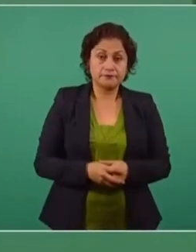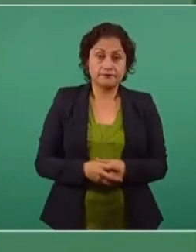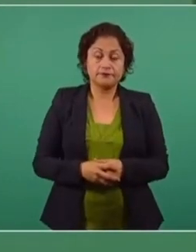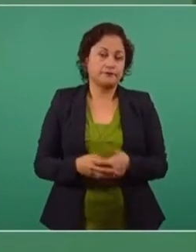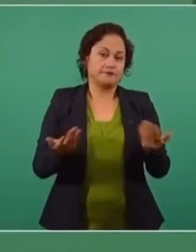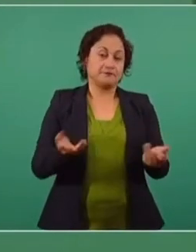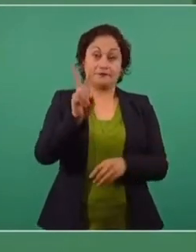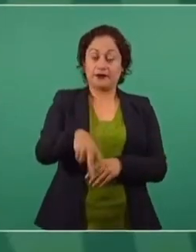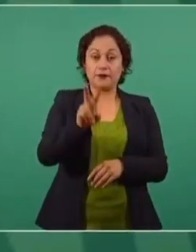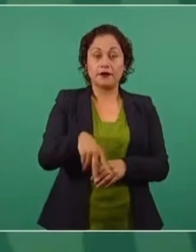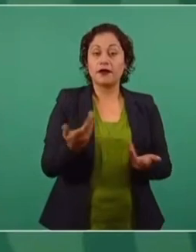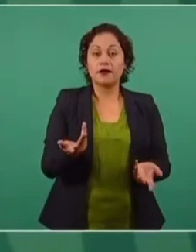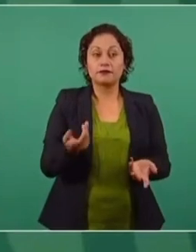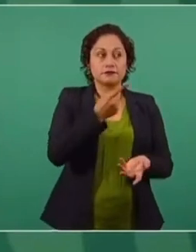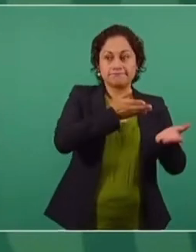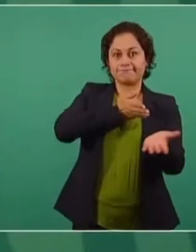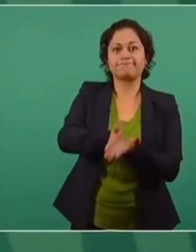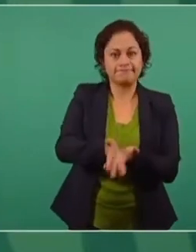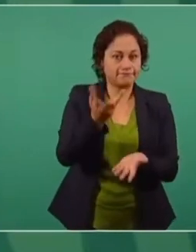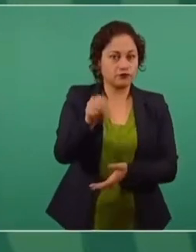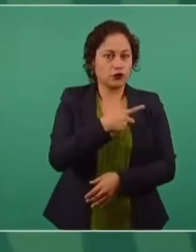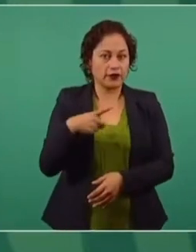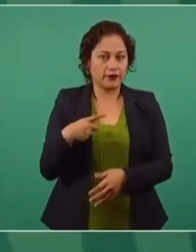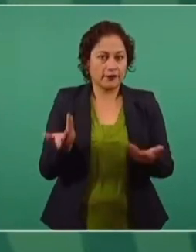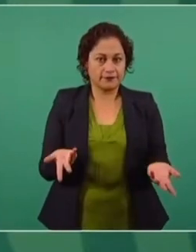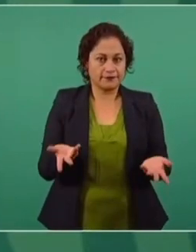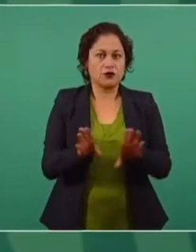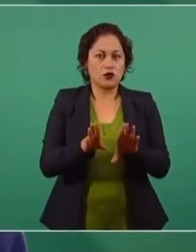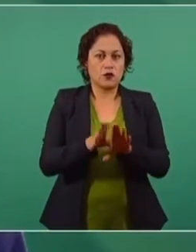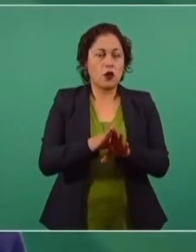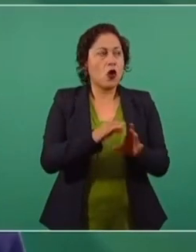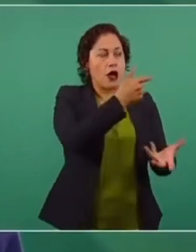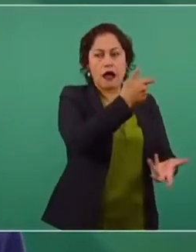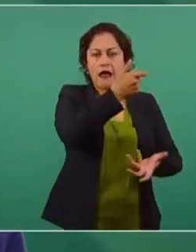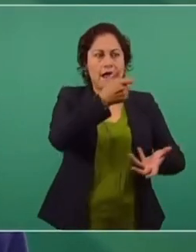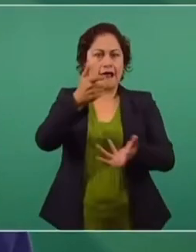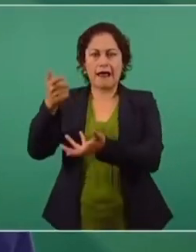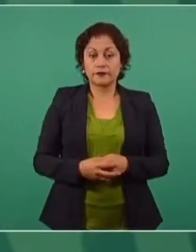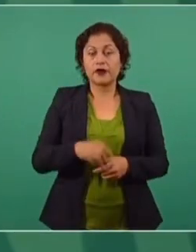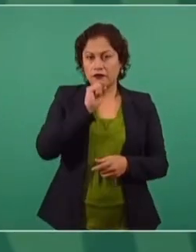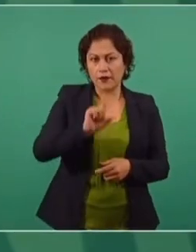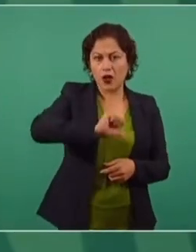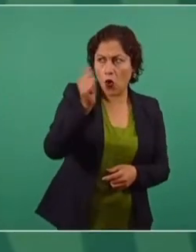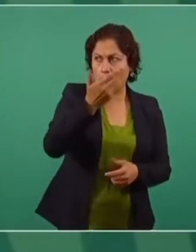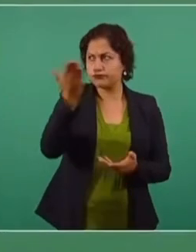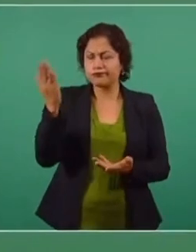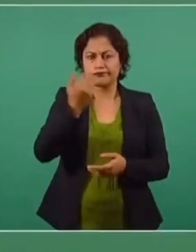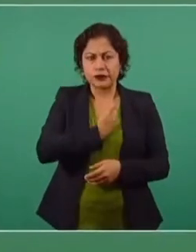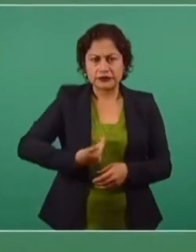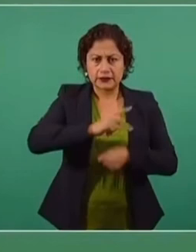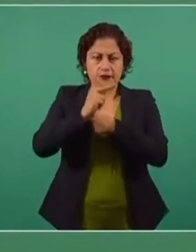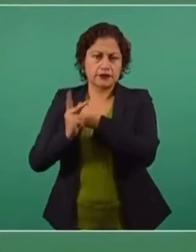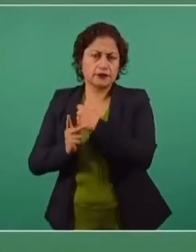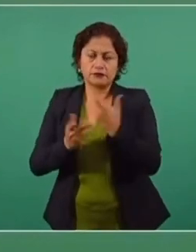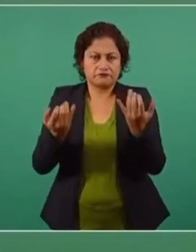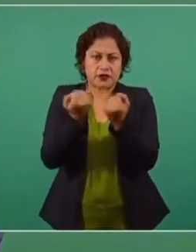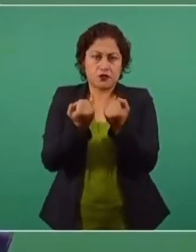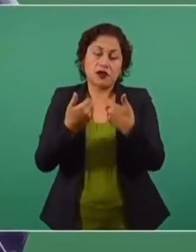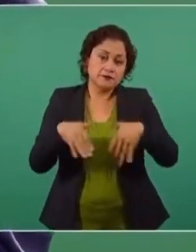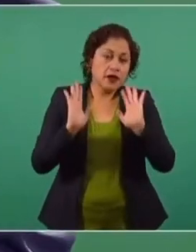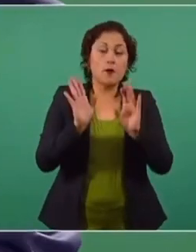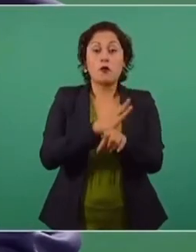Y lo mejor sería que no intervinieran para financiar a ningún grupo político en ningún país del mundo. De modo que vamos a esperar el resultado.